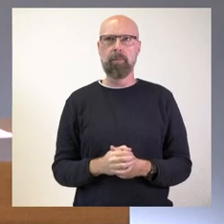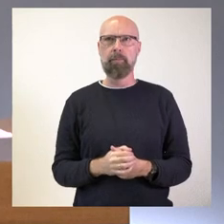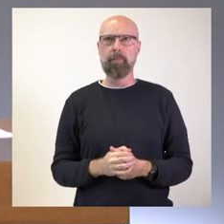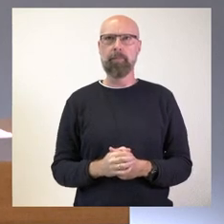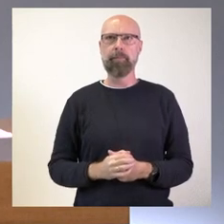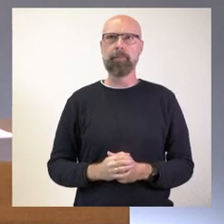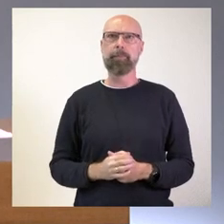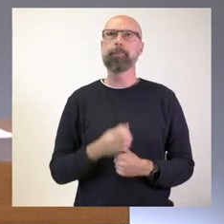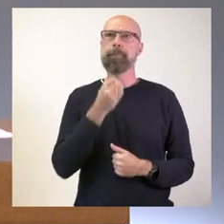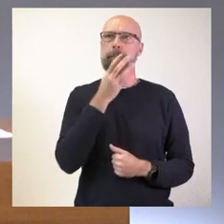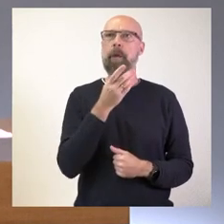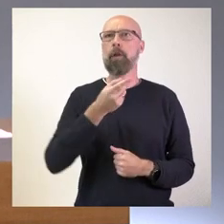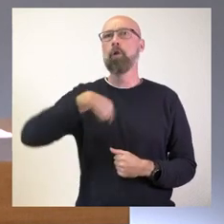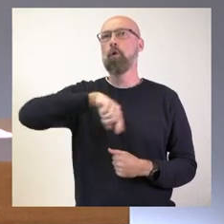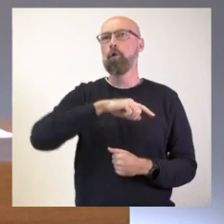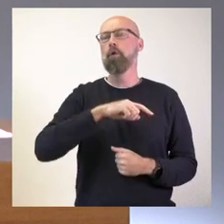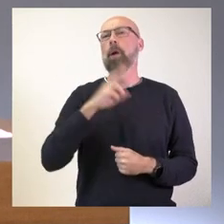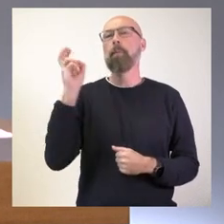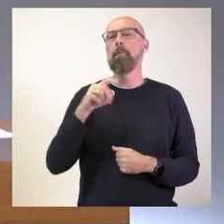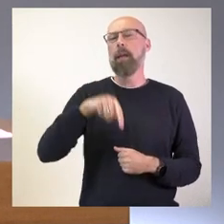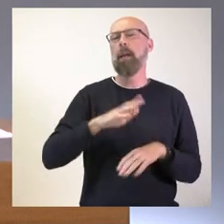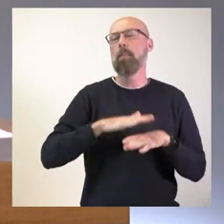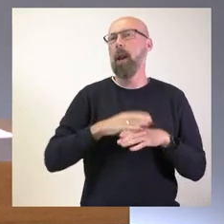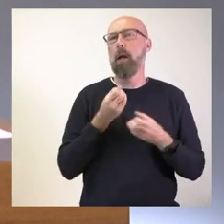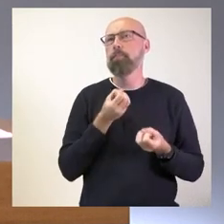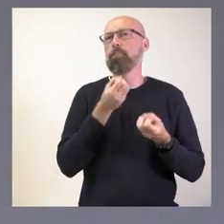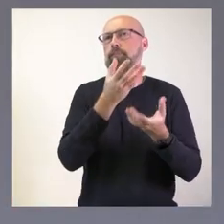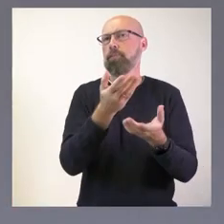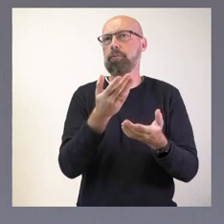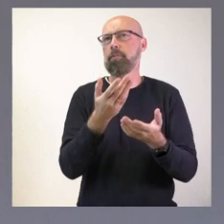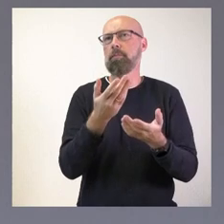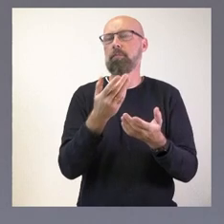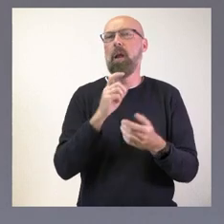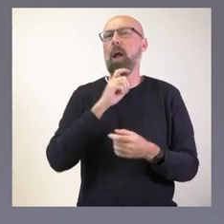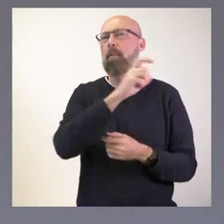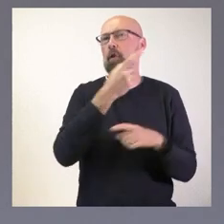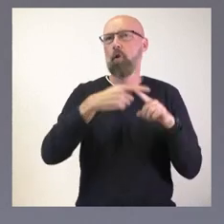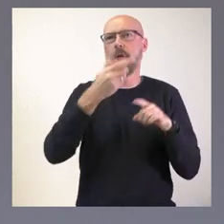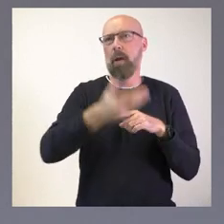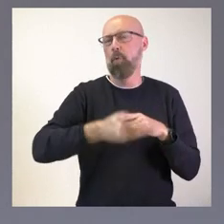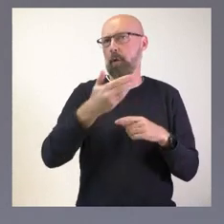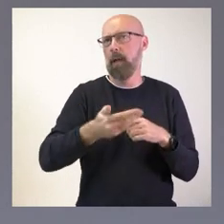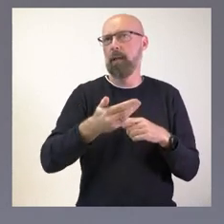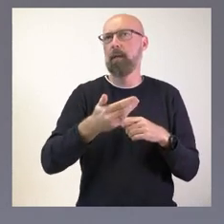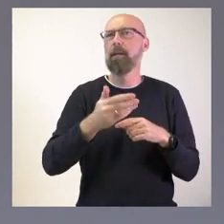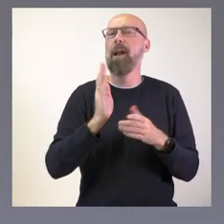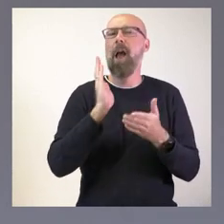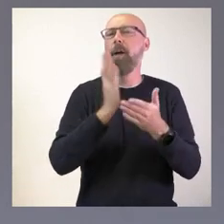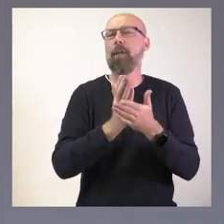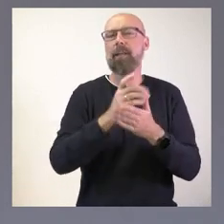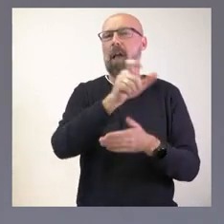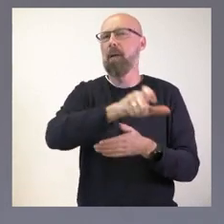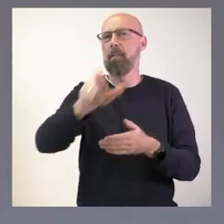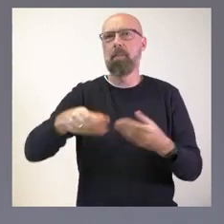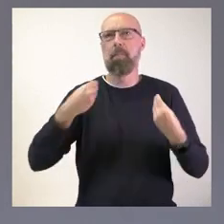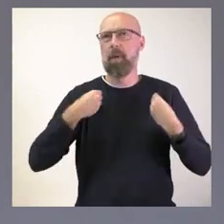Mire, nosotros hemos venido aquí a hacer un anuncio importantísimo, fundamental, que va a afectar a la vida cotidiana de las